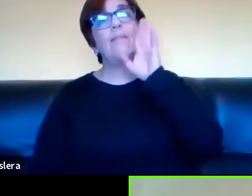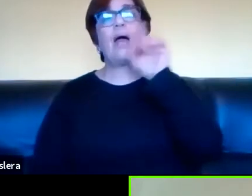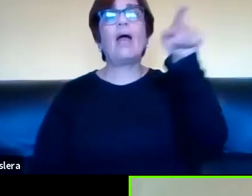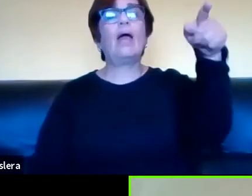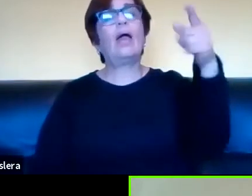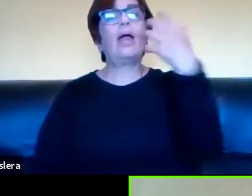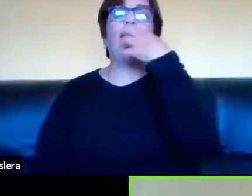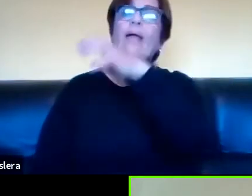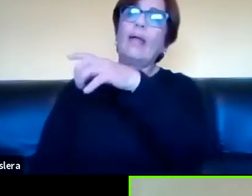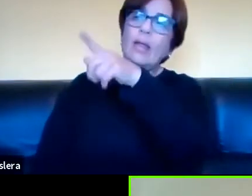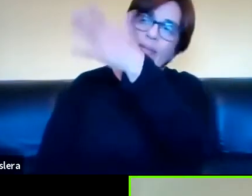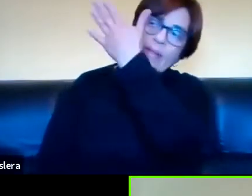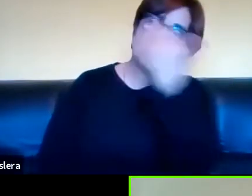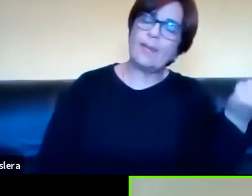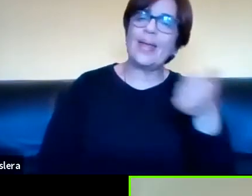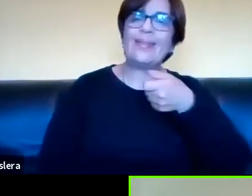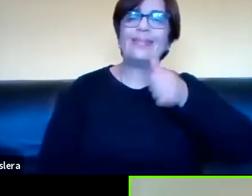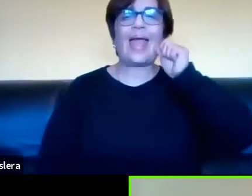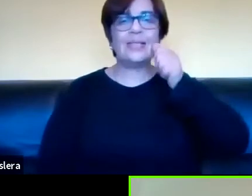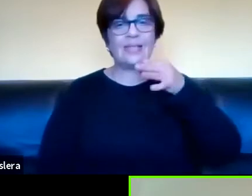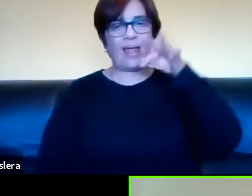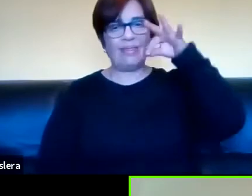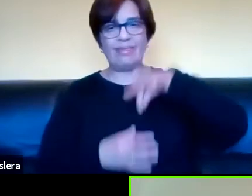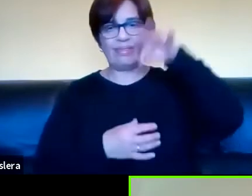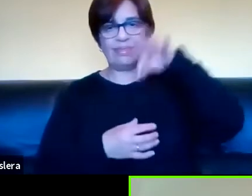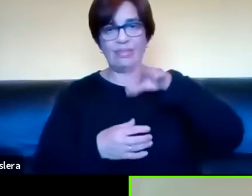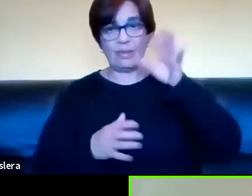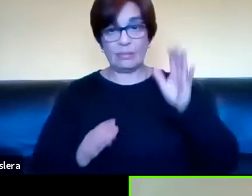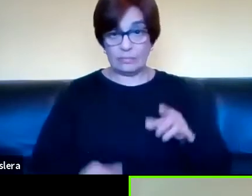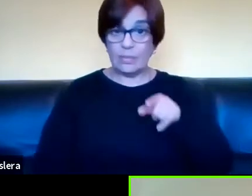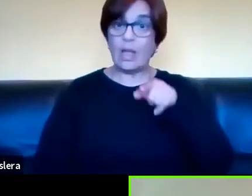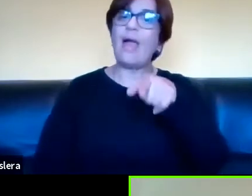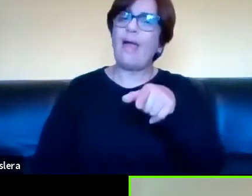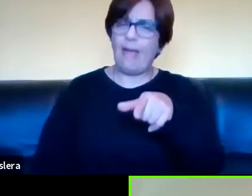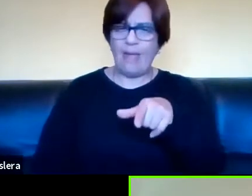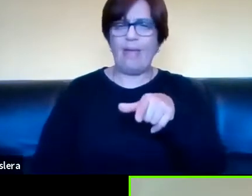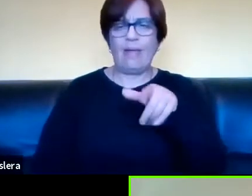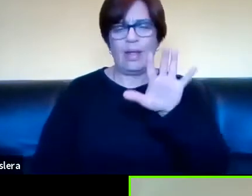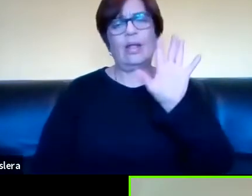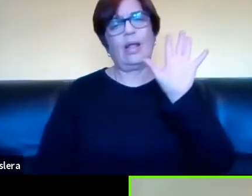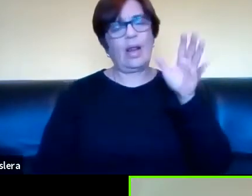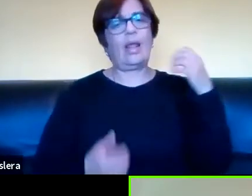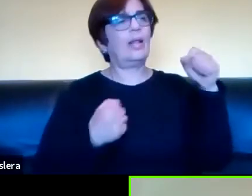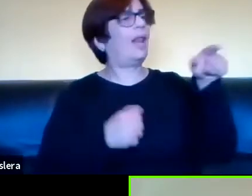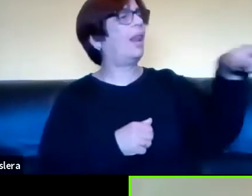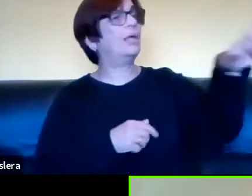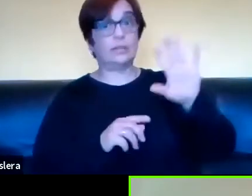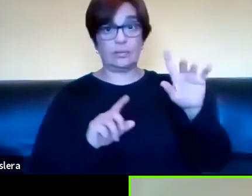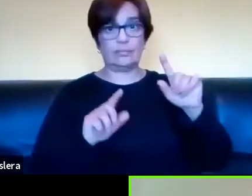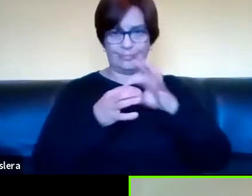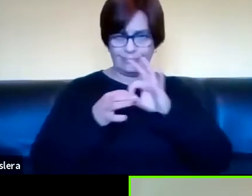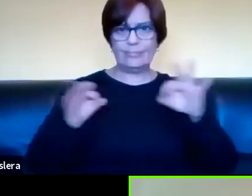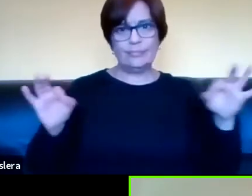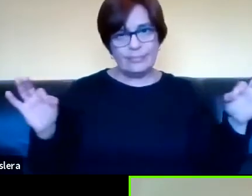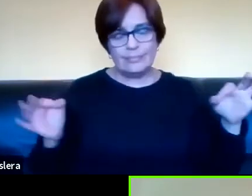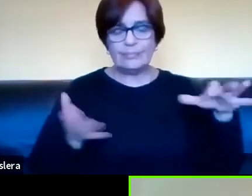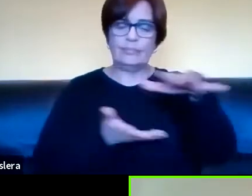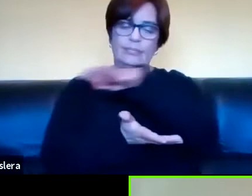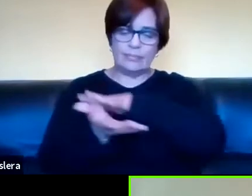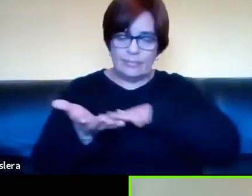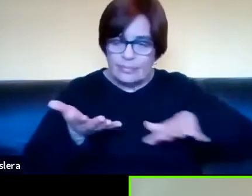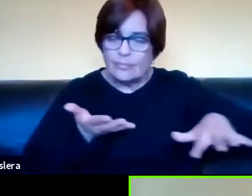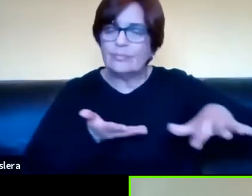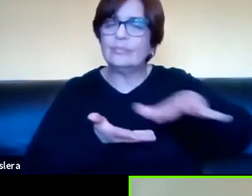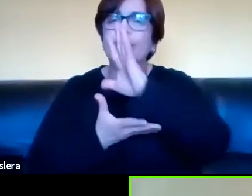cuarto me pide que le lleve la taza de té eso transformé el modo pragmático y todo todo el